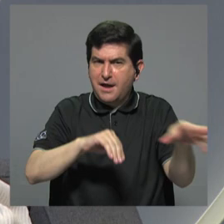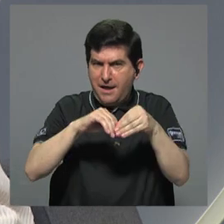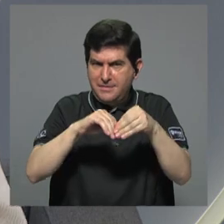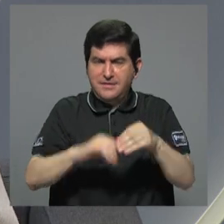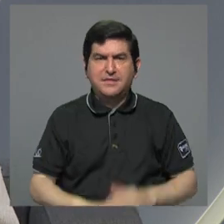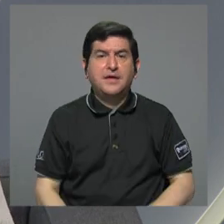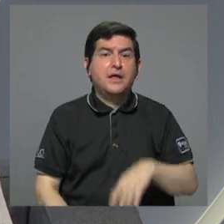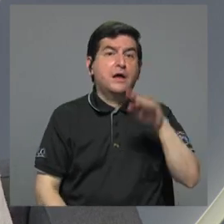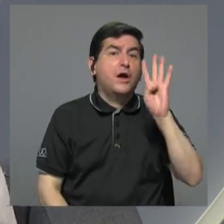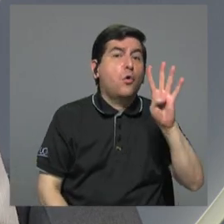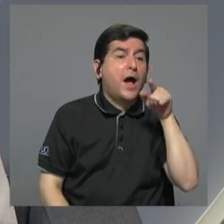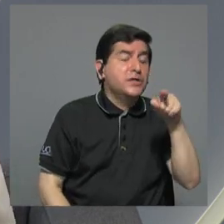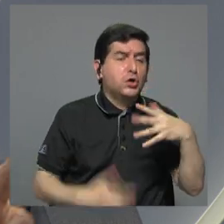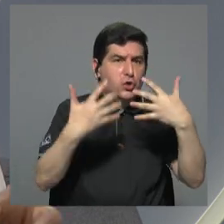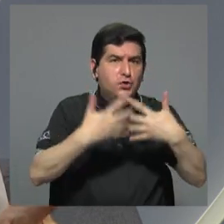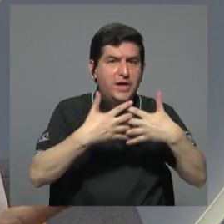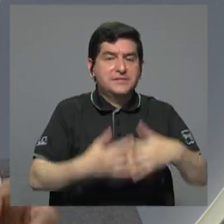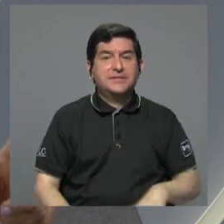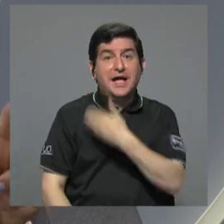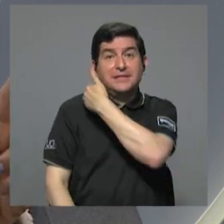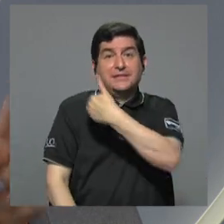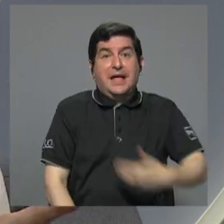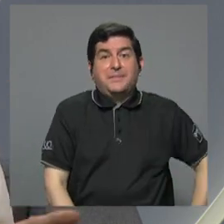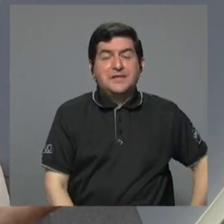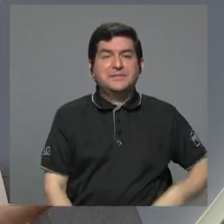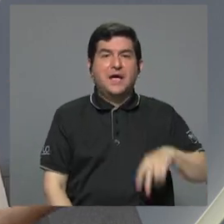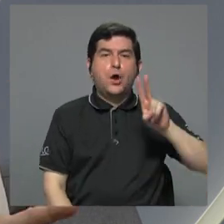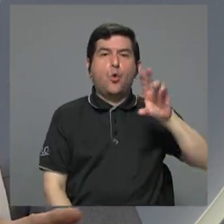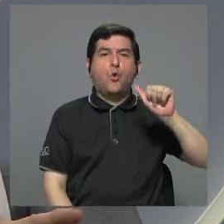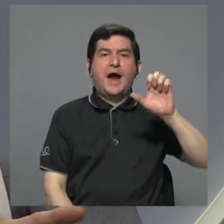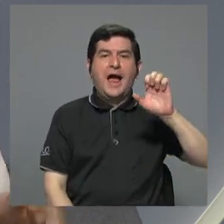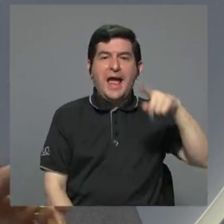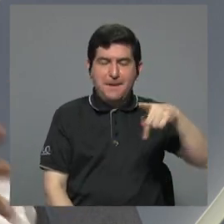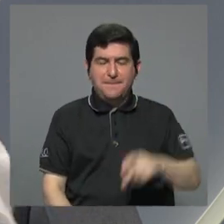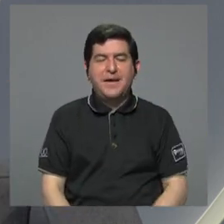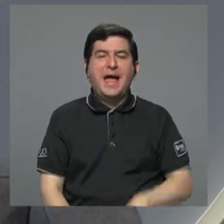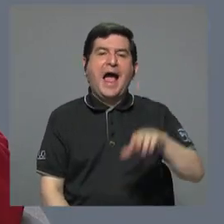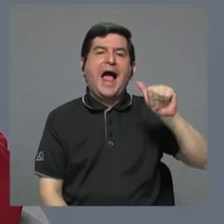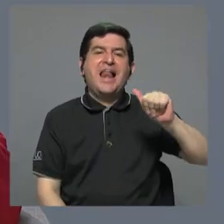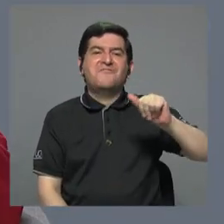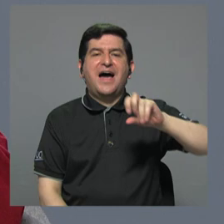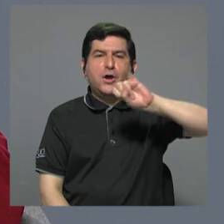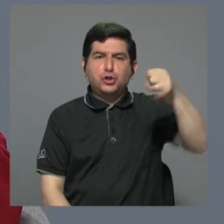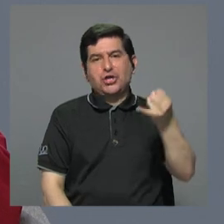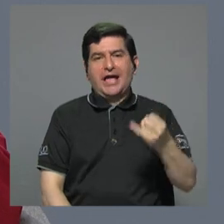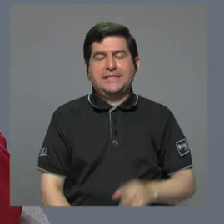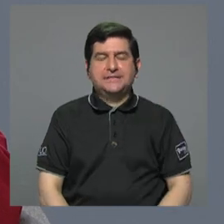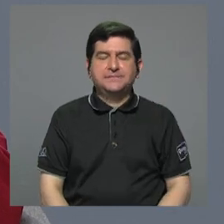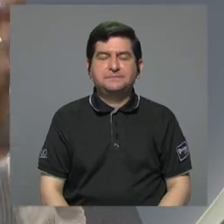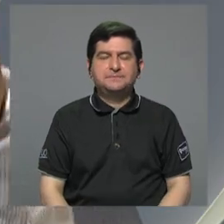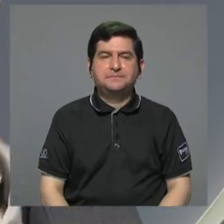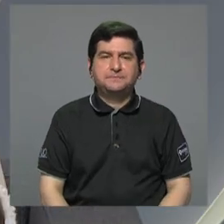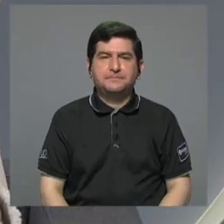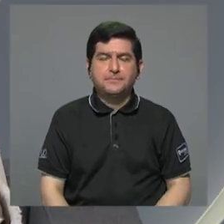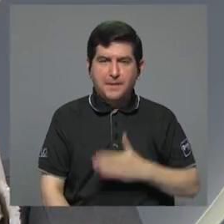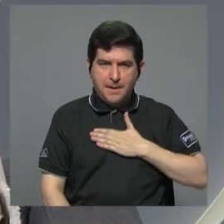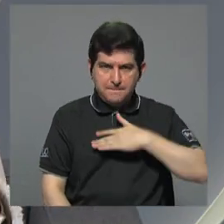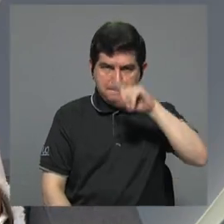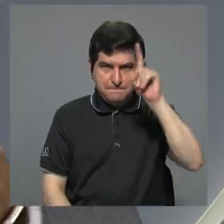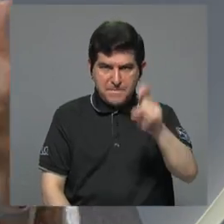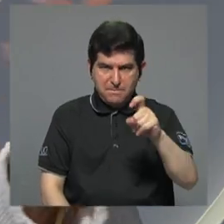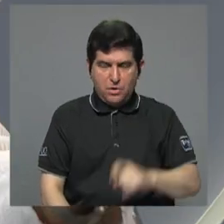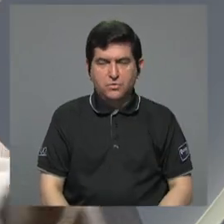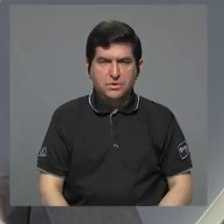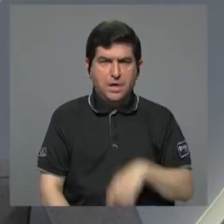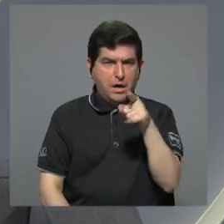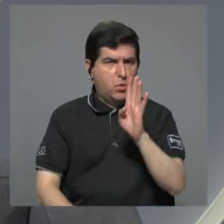que ver con que cuatro de ellas son del presidente de UCAEP, don Álvaro Jenkins. sí, eso salió. Por eso. Entonces, mi pregunta es,